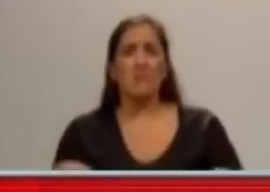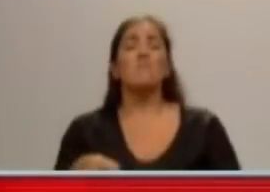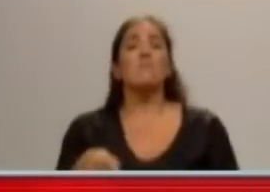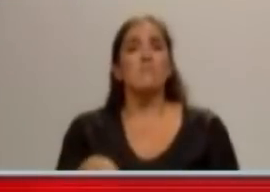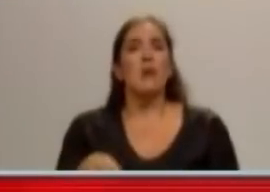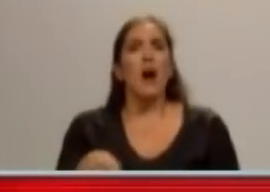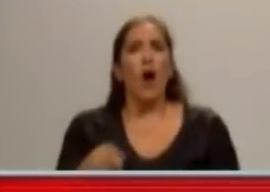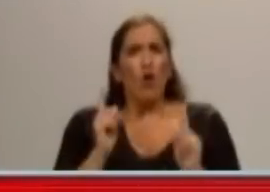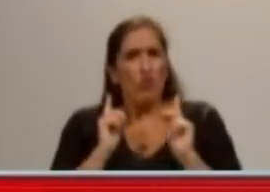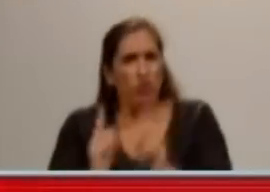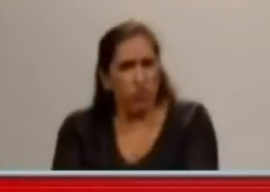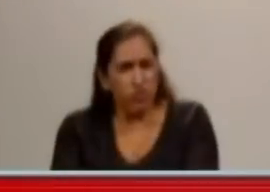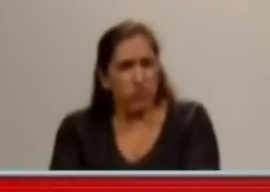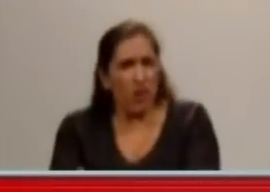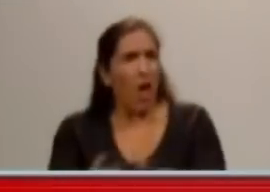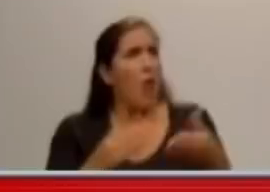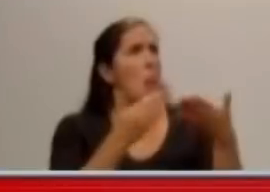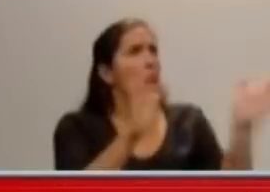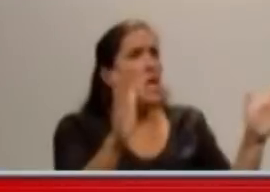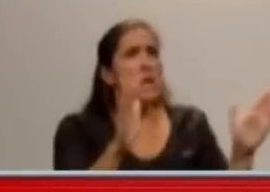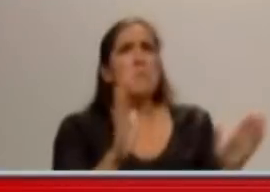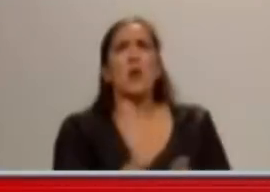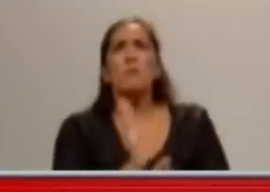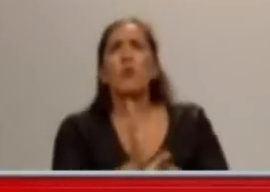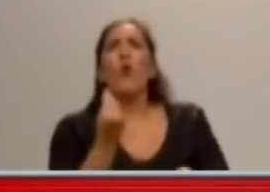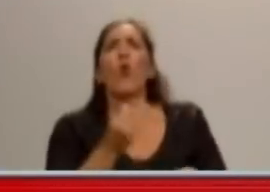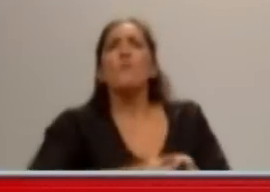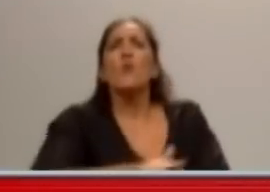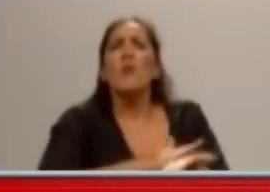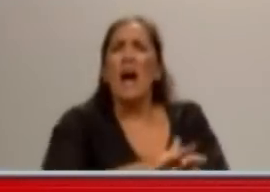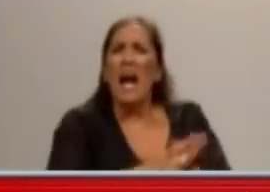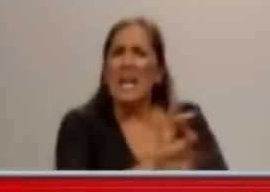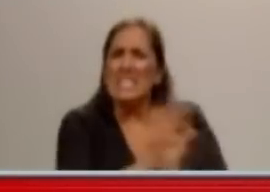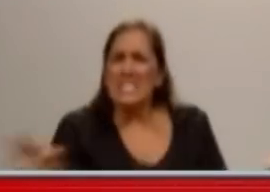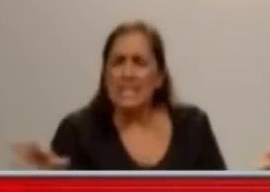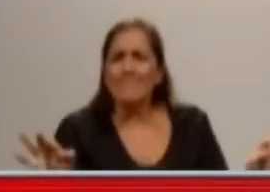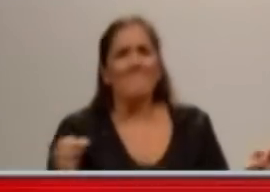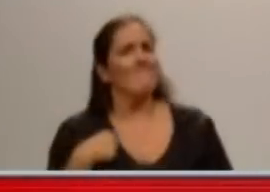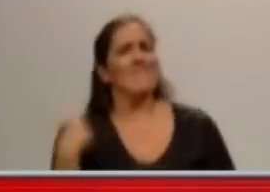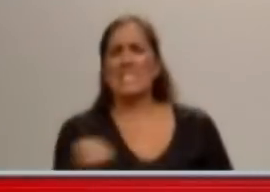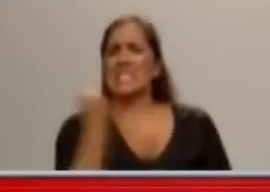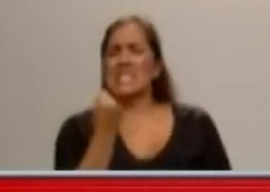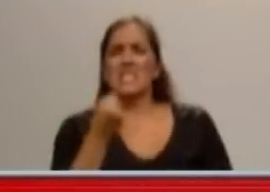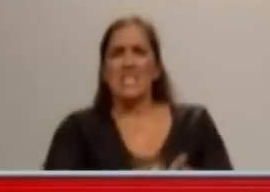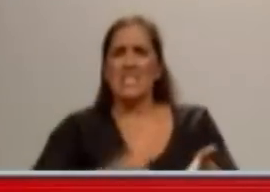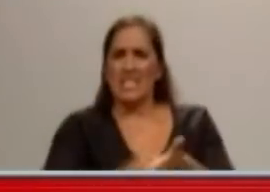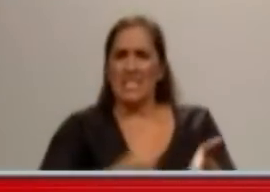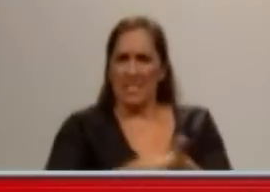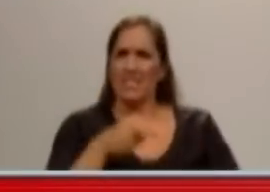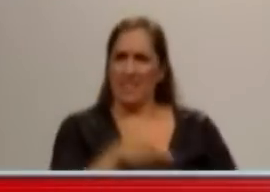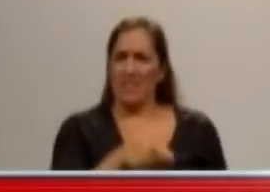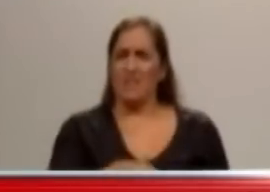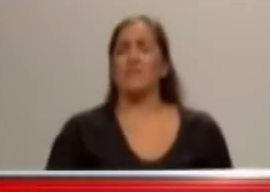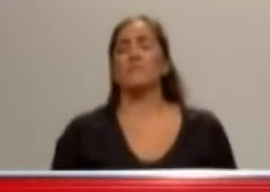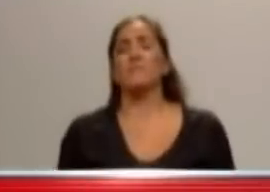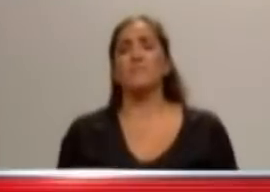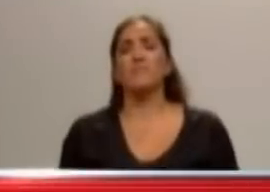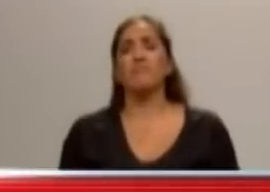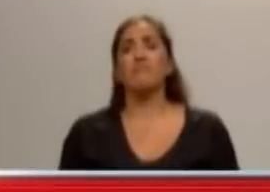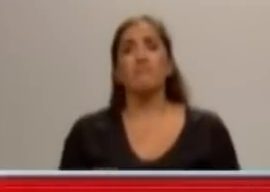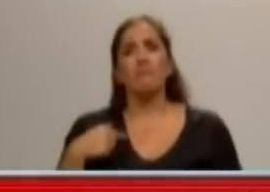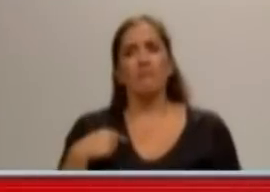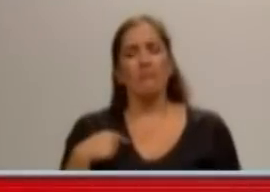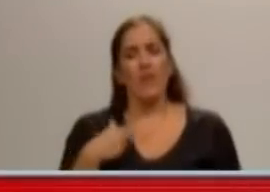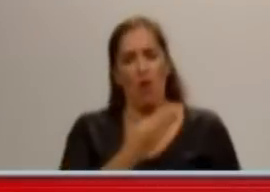en ocho meses de gobierno, ¿sí? ¿Vos te crees que lo que no hizo en 11 años lo va a hacer ahora? Porque esto es un cambio